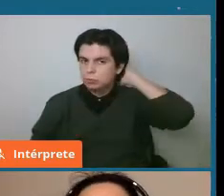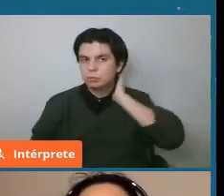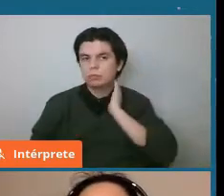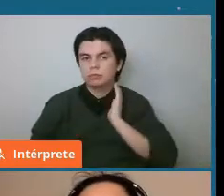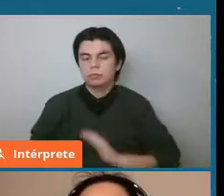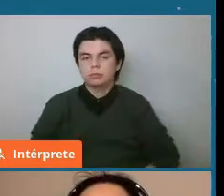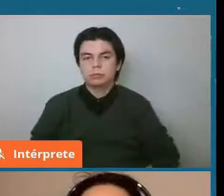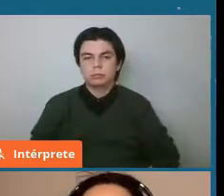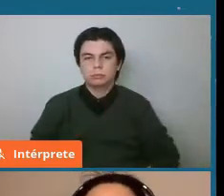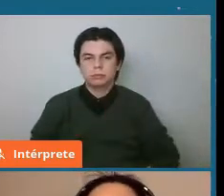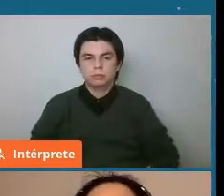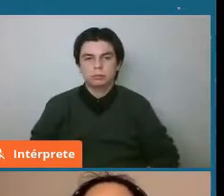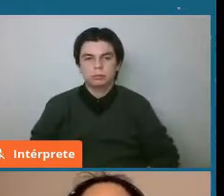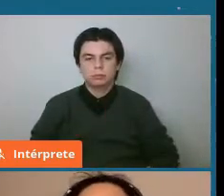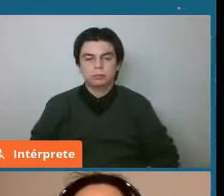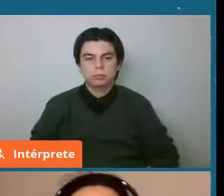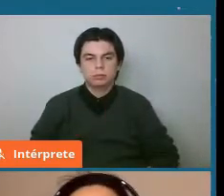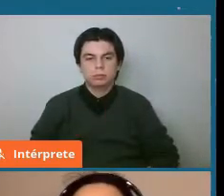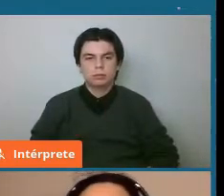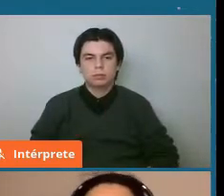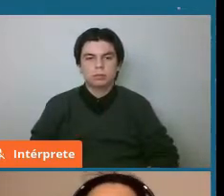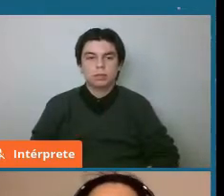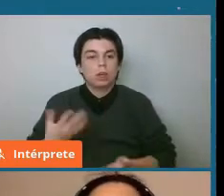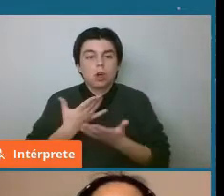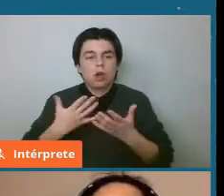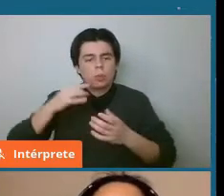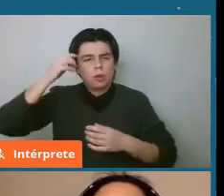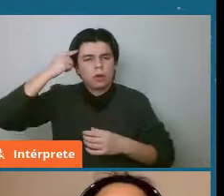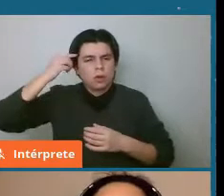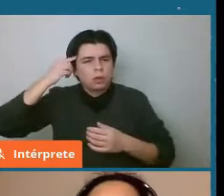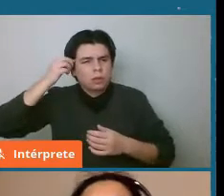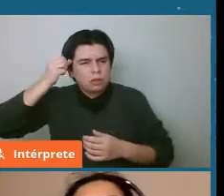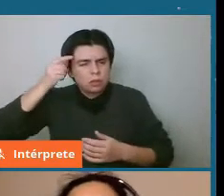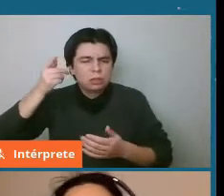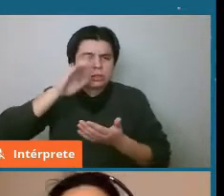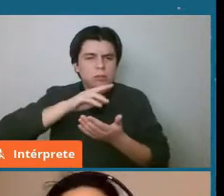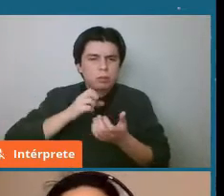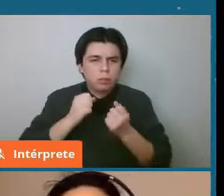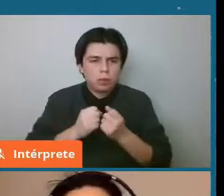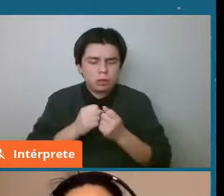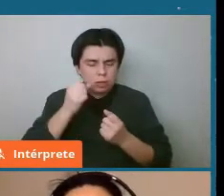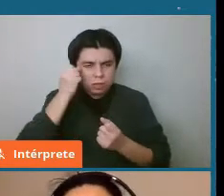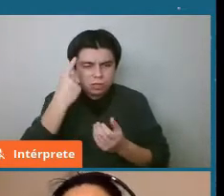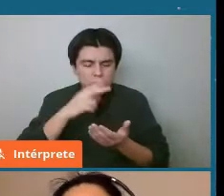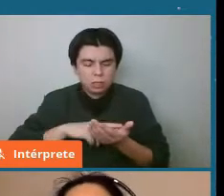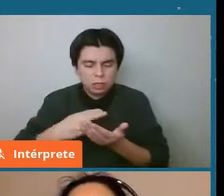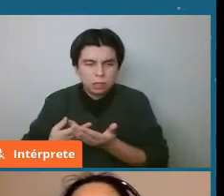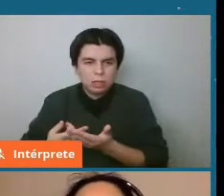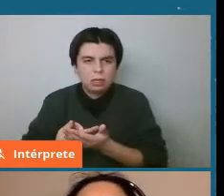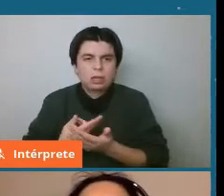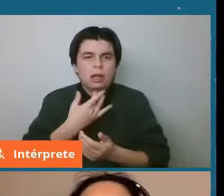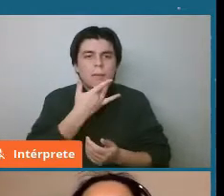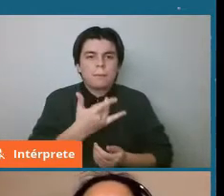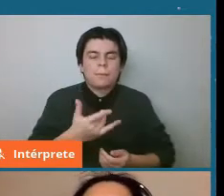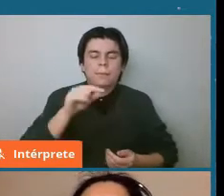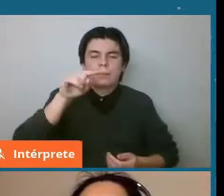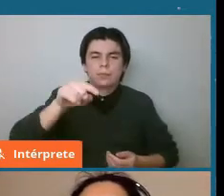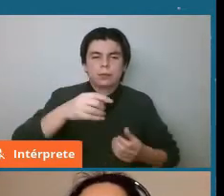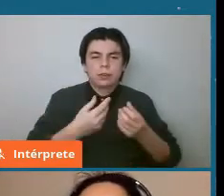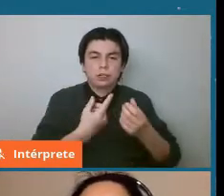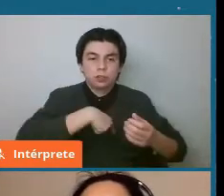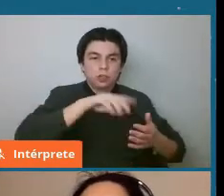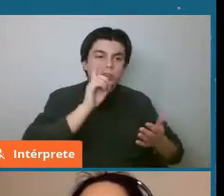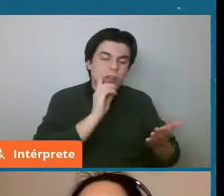Y eso se interpreta porque tenemos catálogos y hemos medido con las mismas técnicas rocas que pueden ser similares, entonces